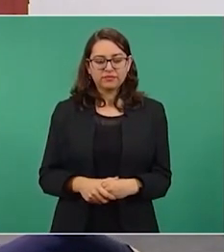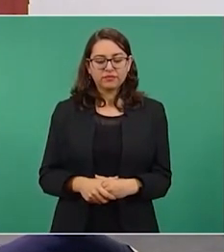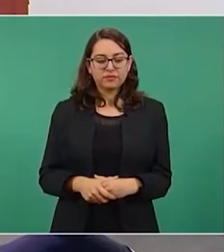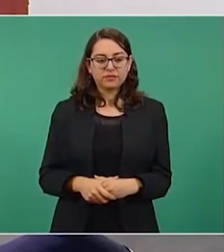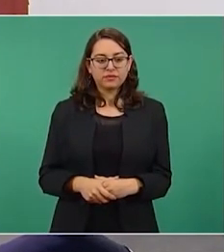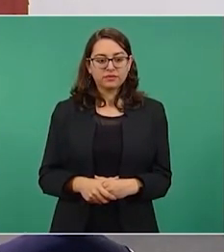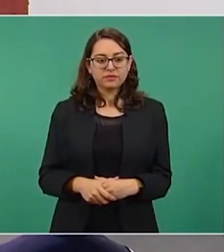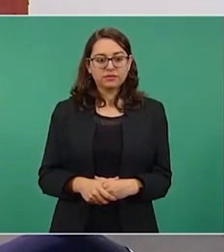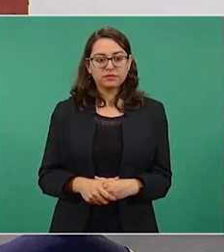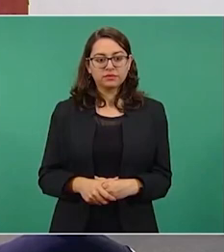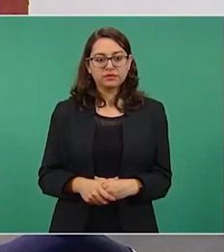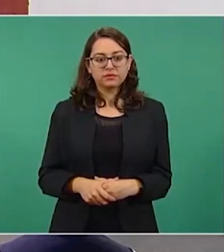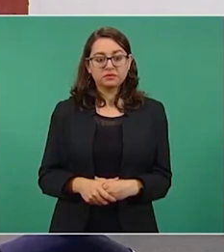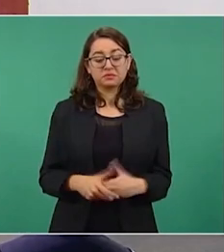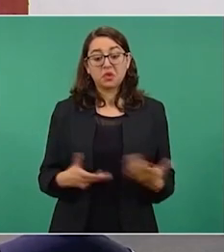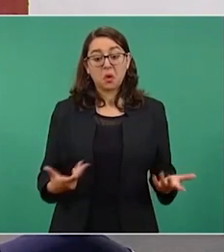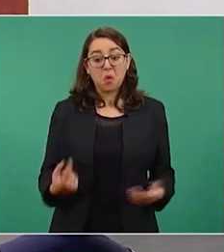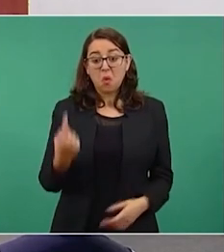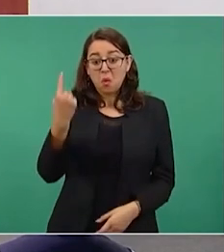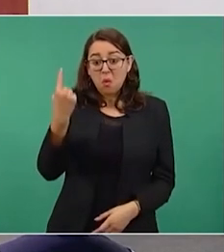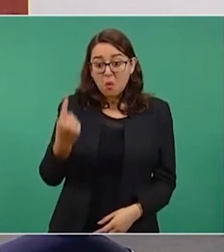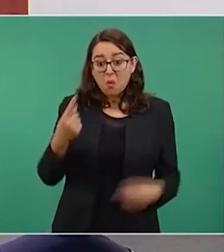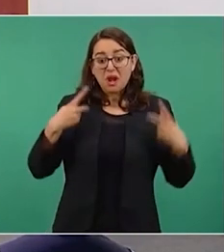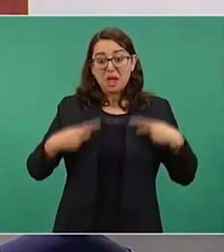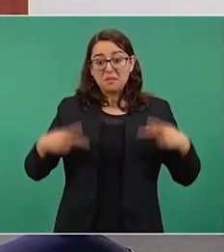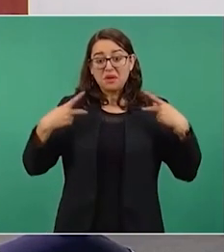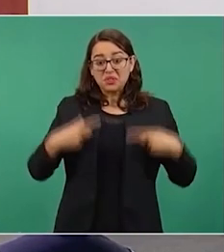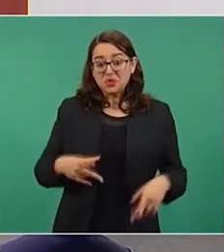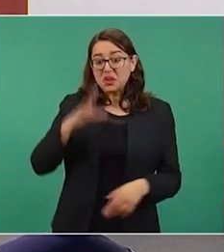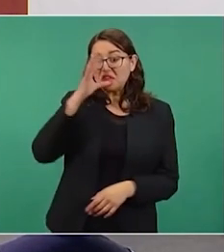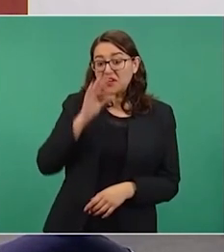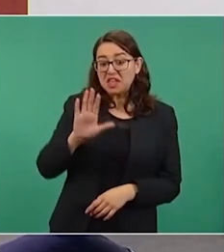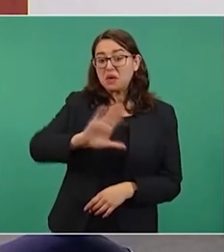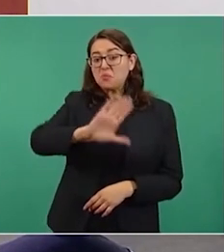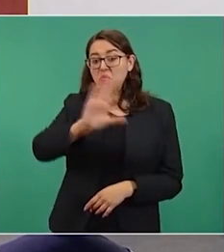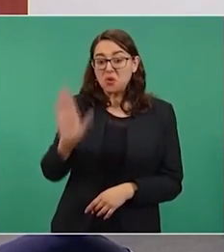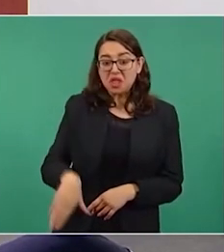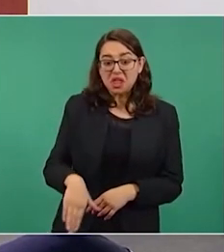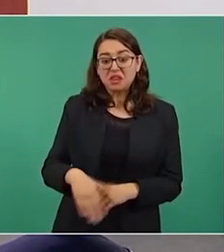Con un muerto y varios heridos a su cuenta.